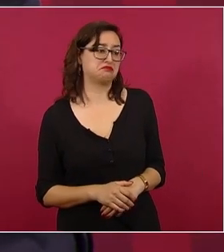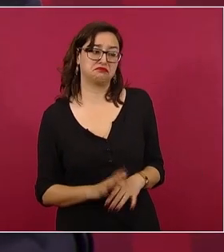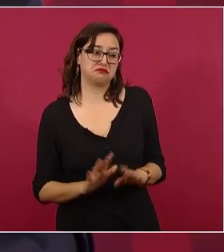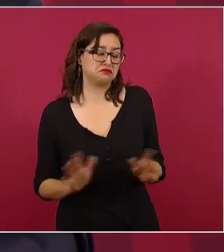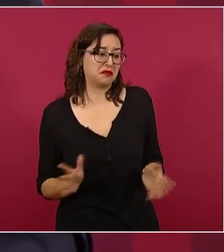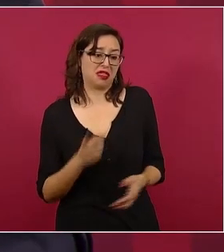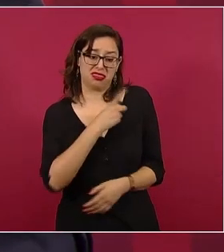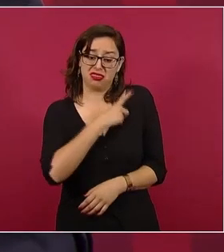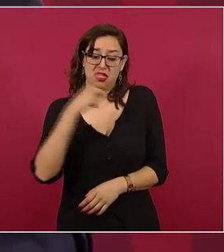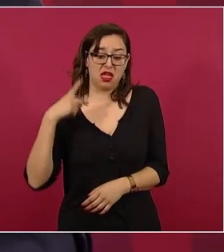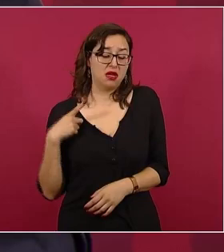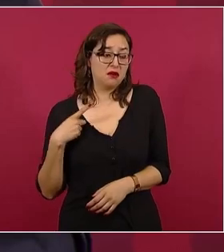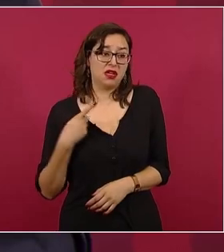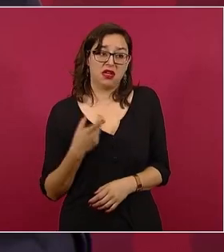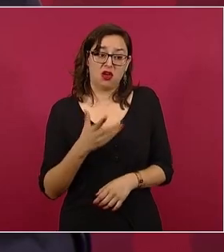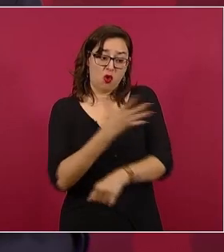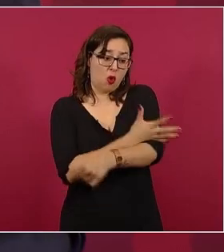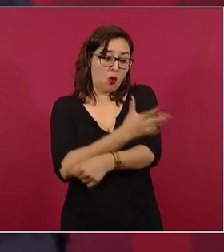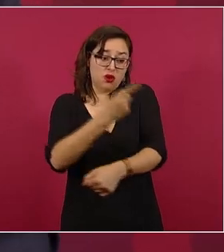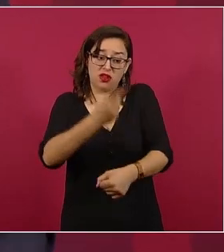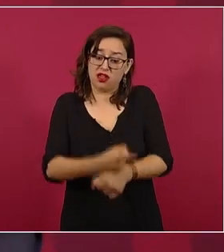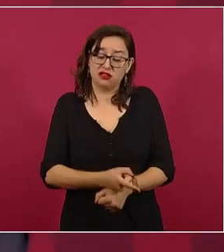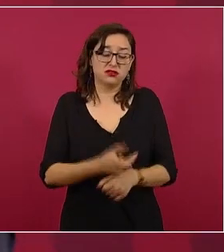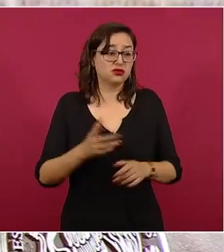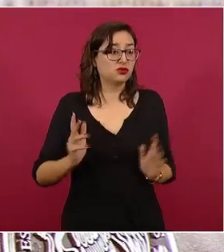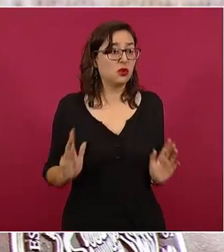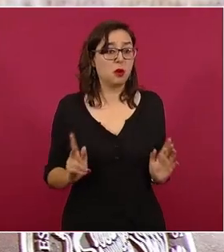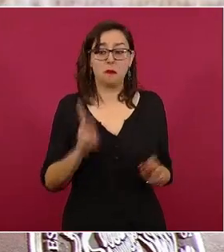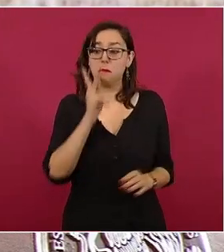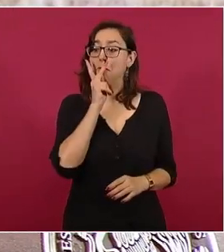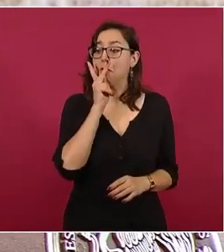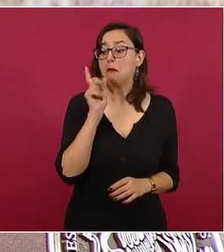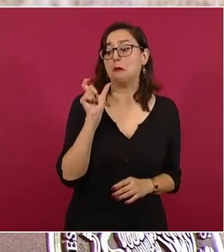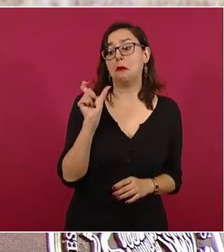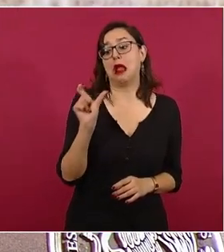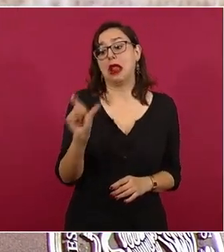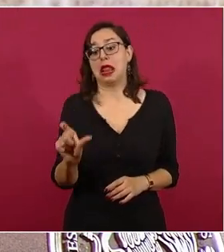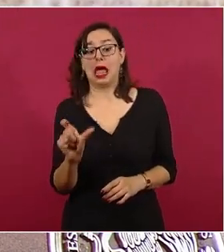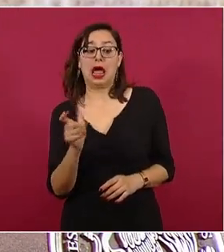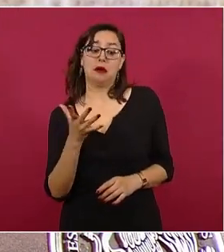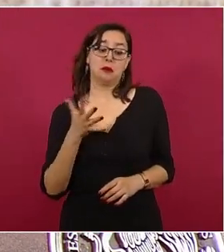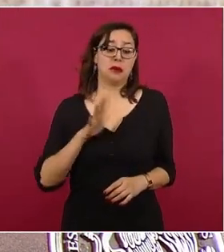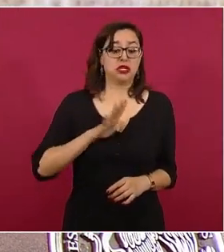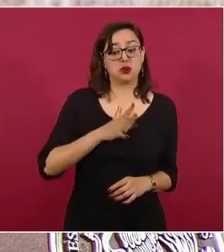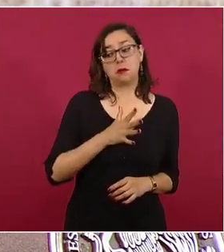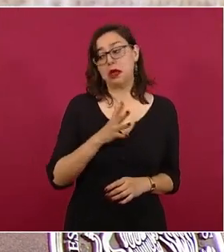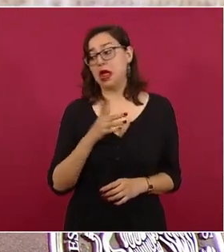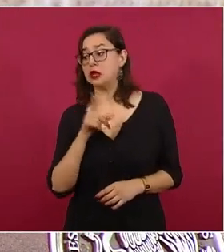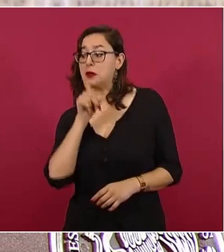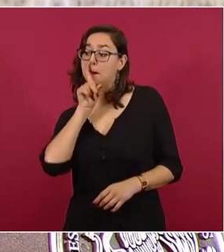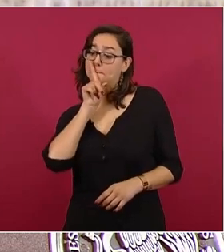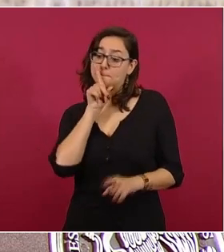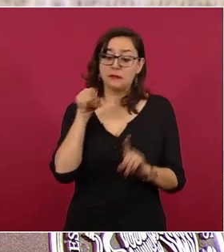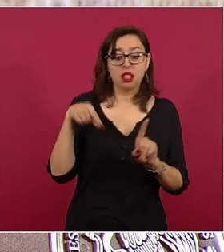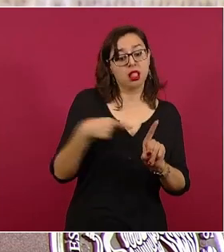ya basta de hipocresía, de acuerdos en los escuros oscurito,